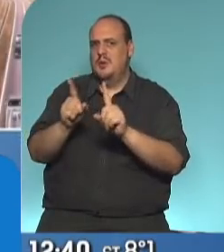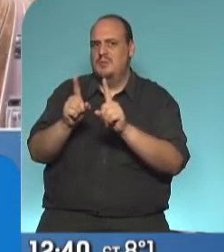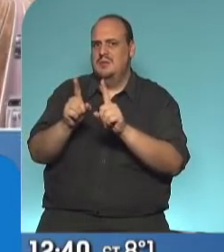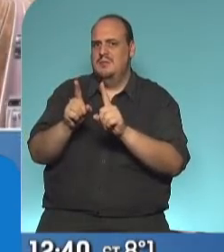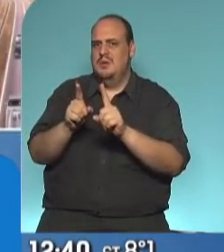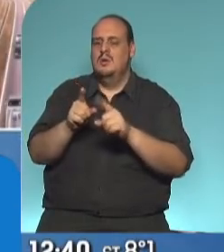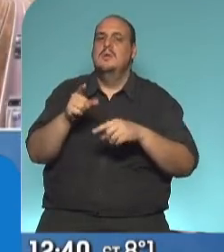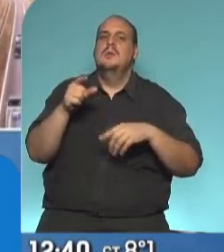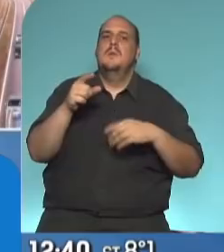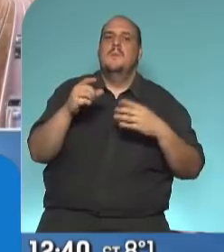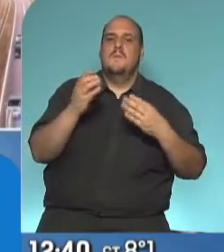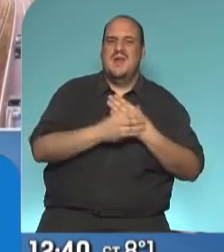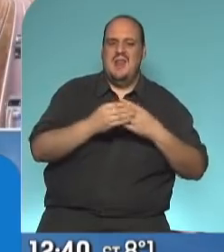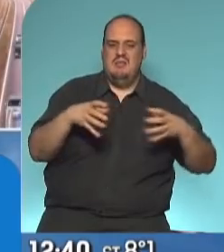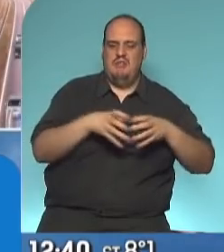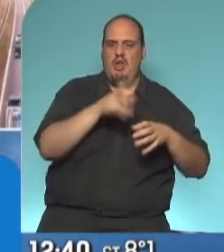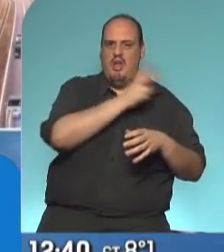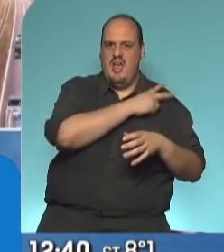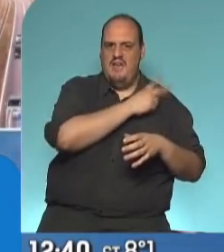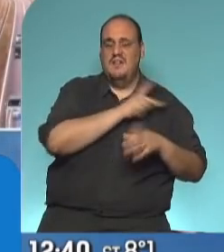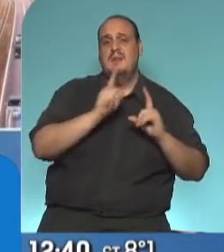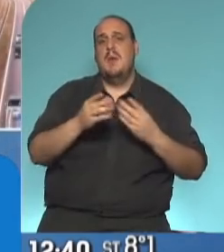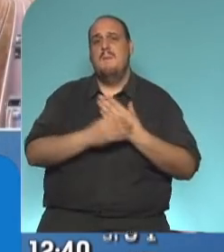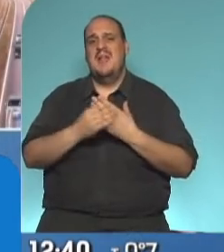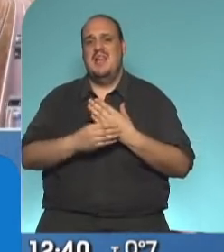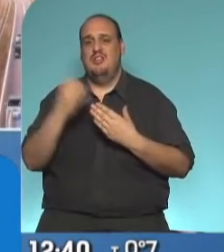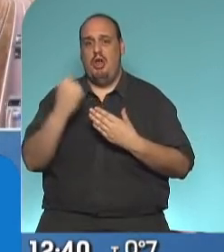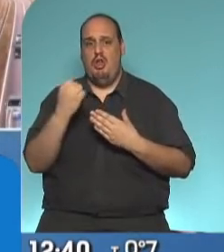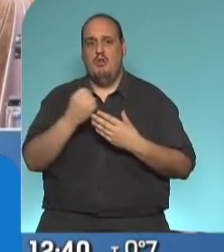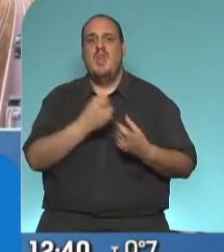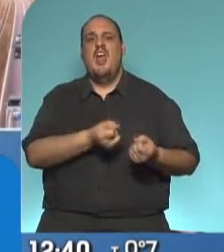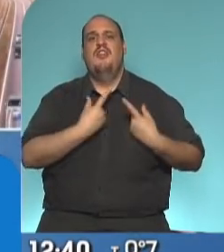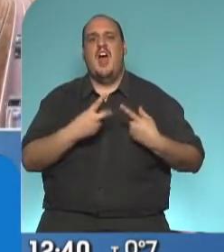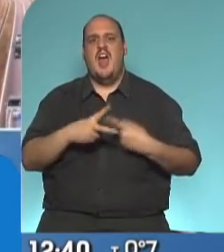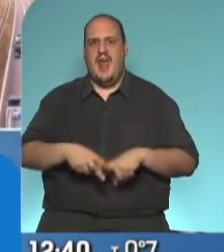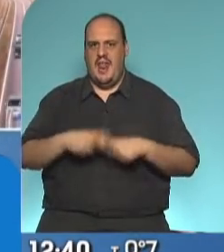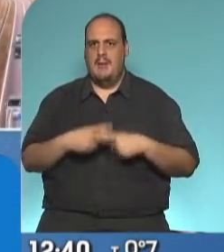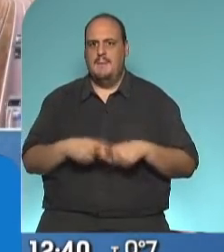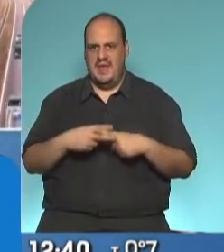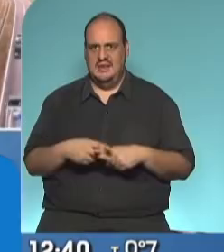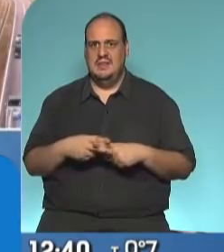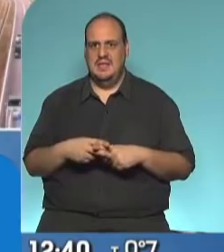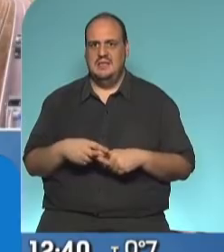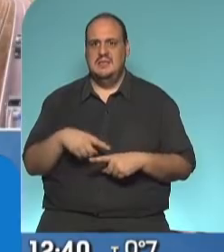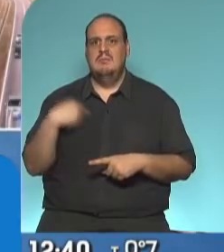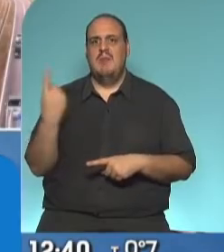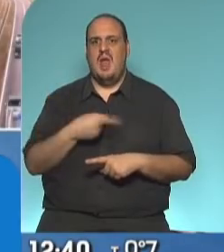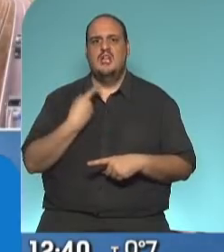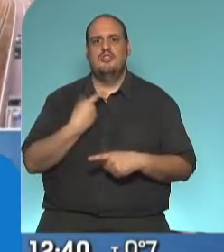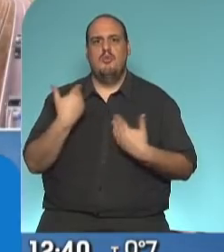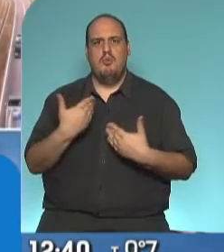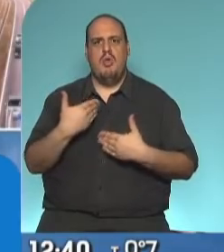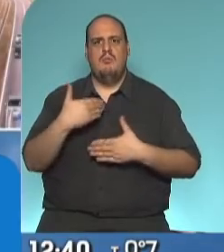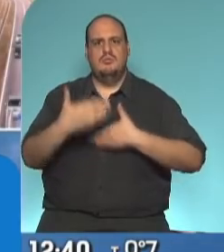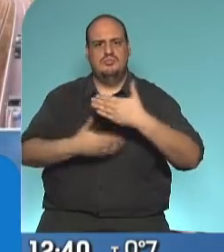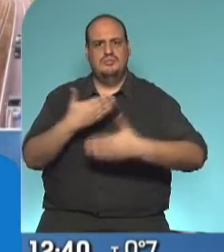gabinete, un ministro del Interior y un ministro de Economía que nos dan las herramientas, los instrumentos para que podamos ir